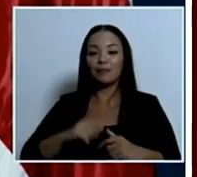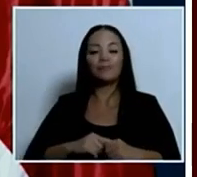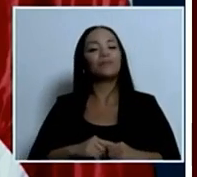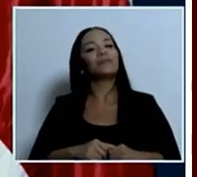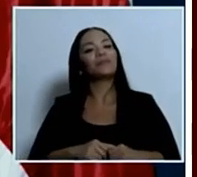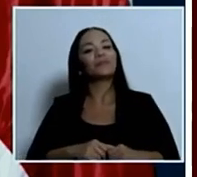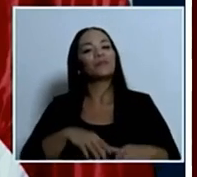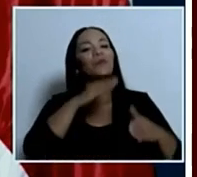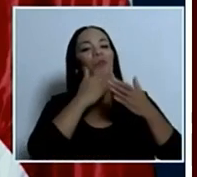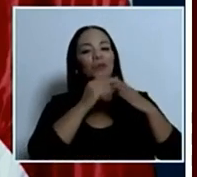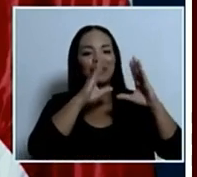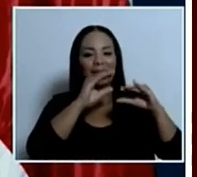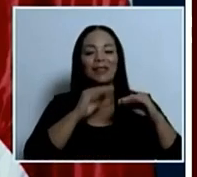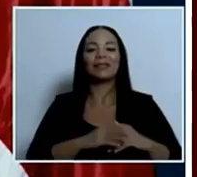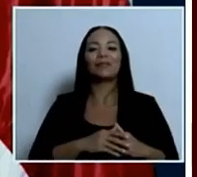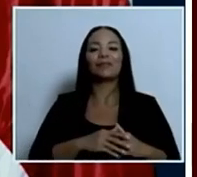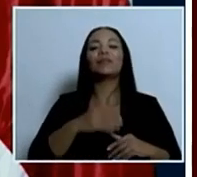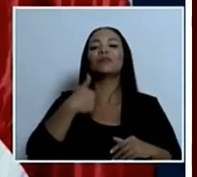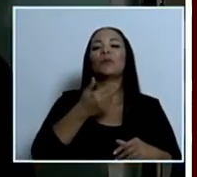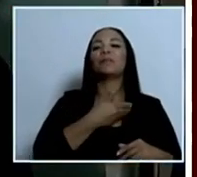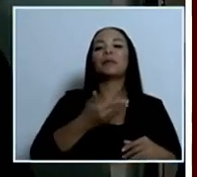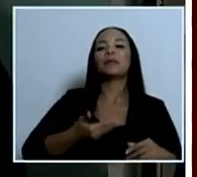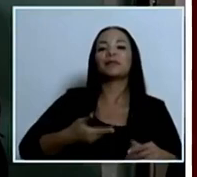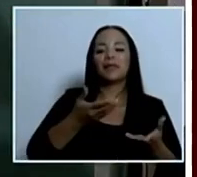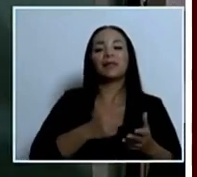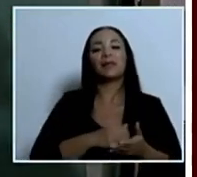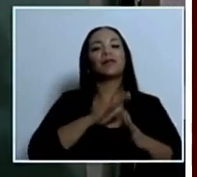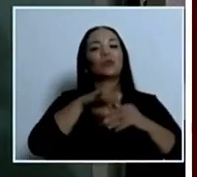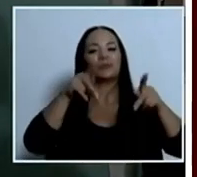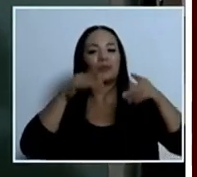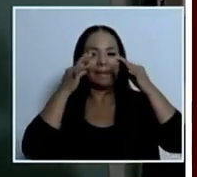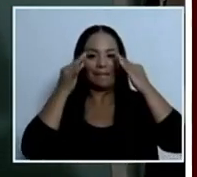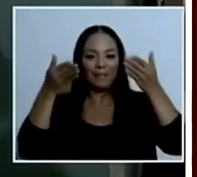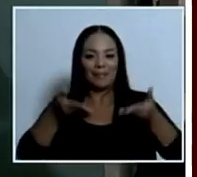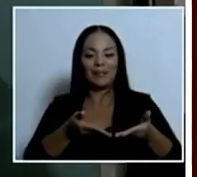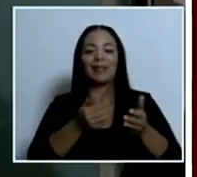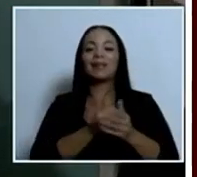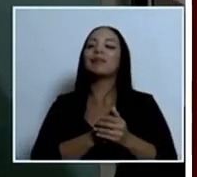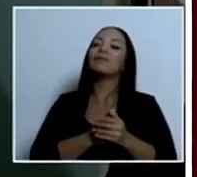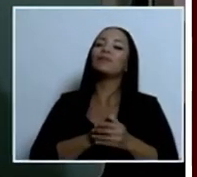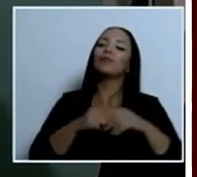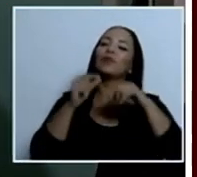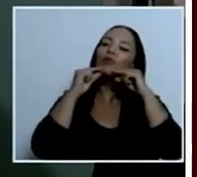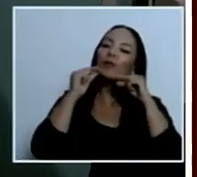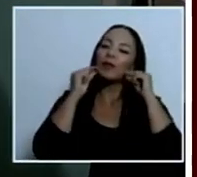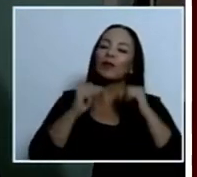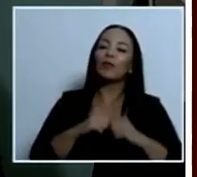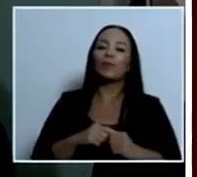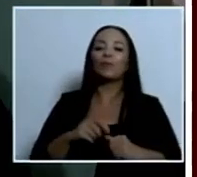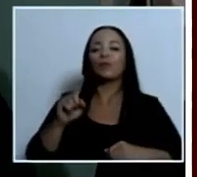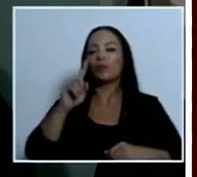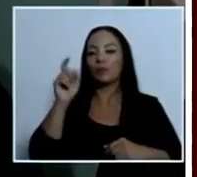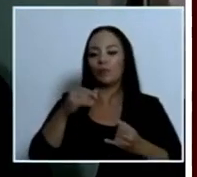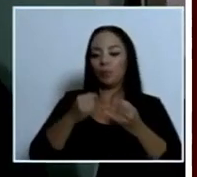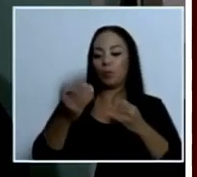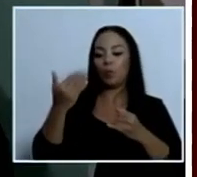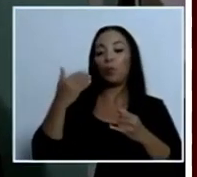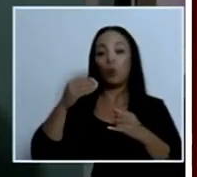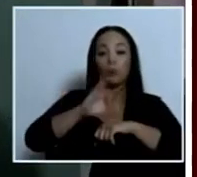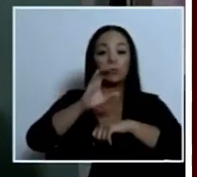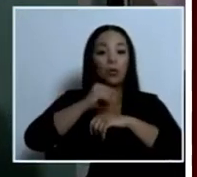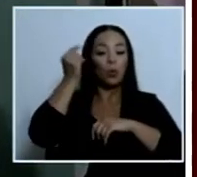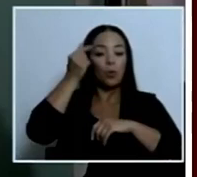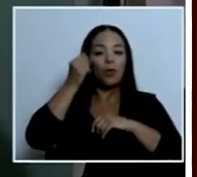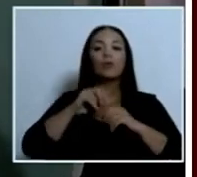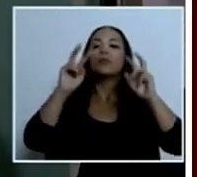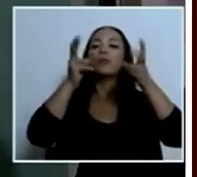buenas tardes señor presidente y todos los presentes don Rodrigo en el último consejo de gobierno cuando se habló